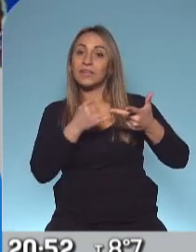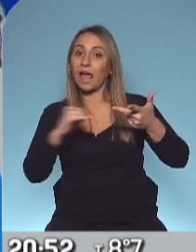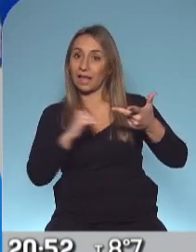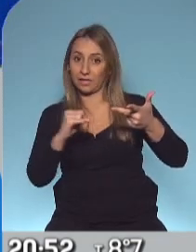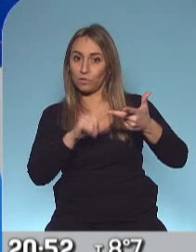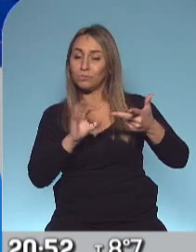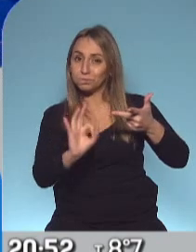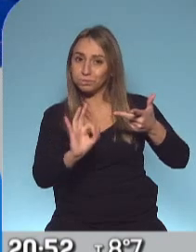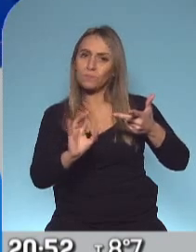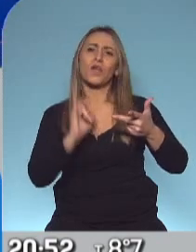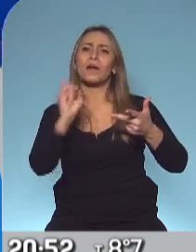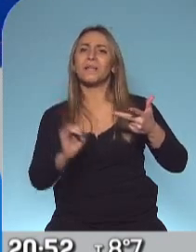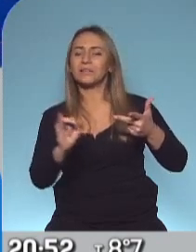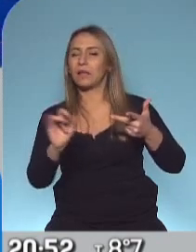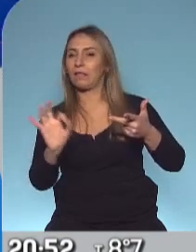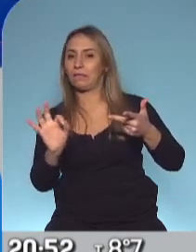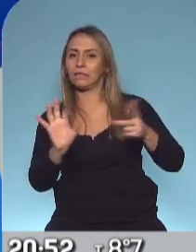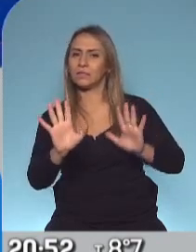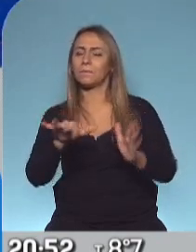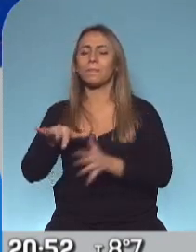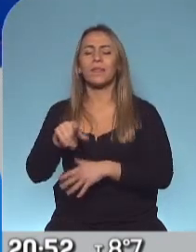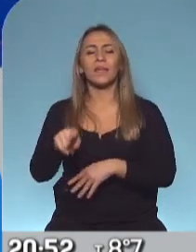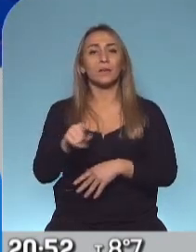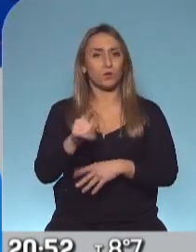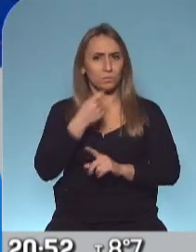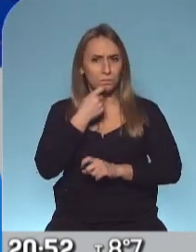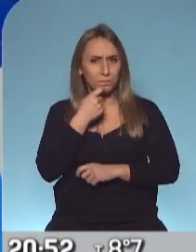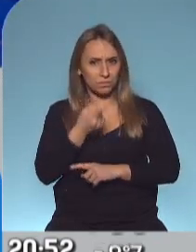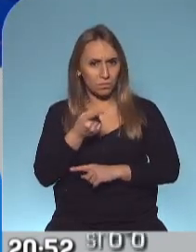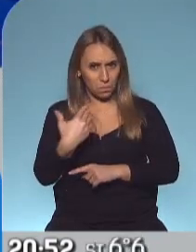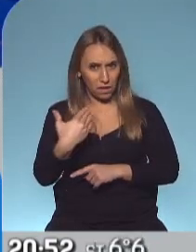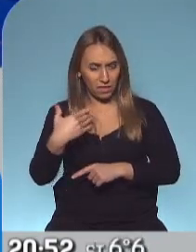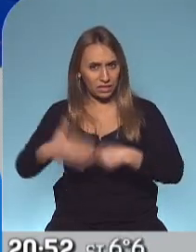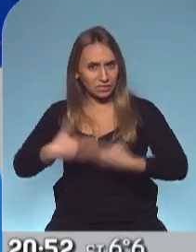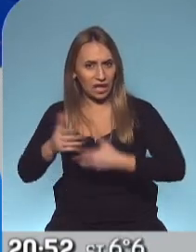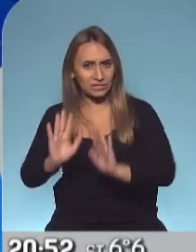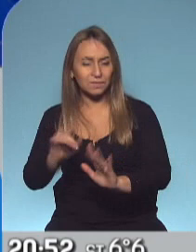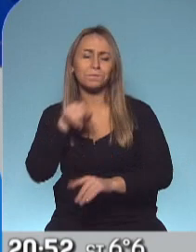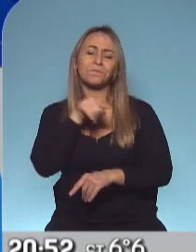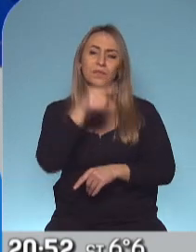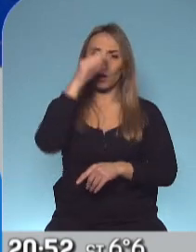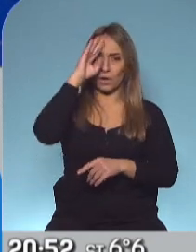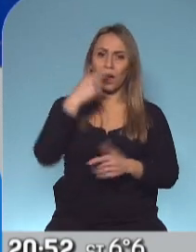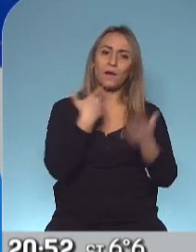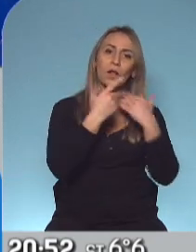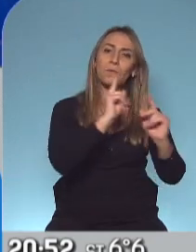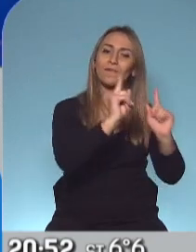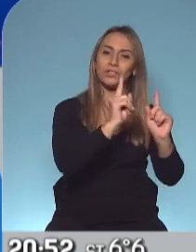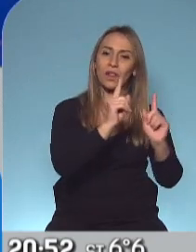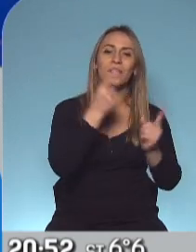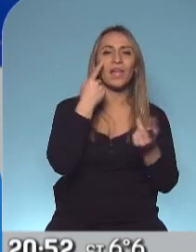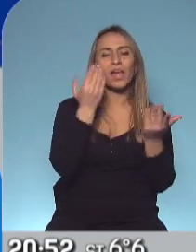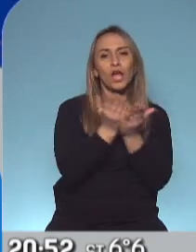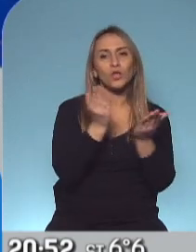dio explicaciones es de esto Ahora, la pregunta es, ¿se puede avanzar con esto? Hoy conversaba con la profesora Florencia Montal, que es investigadora de estudios